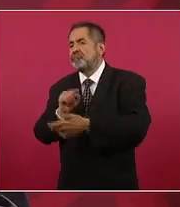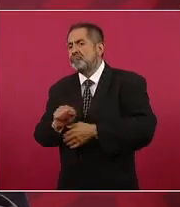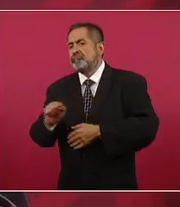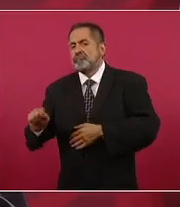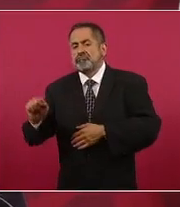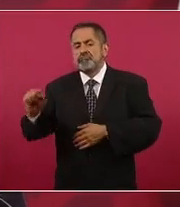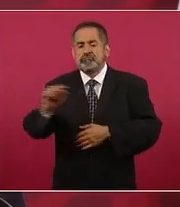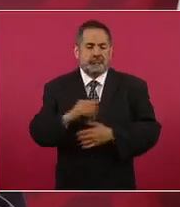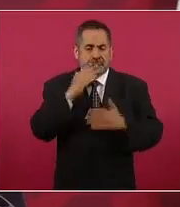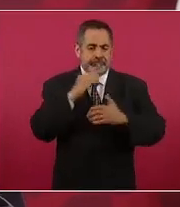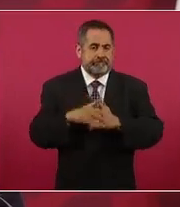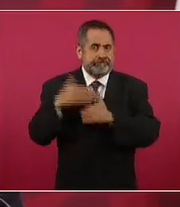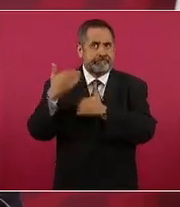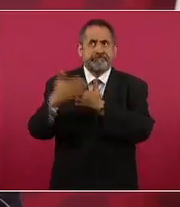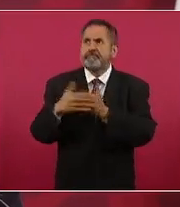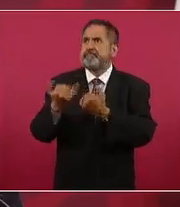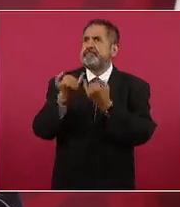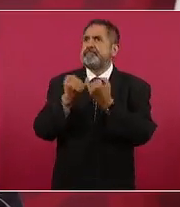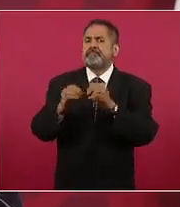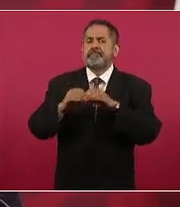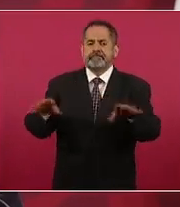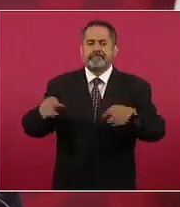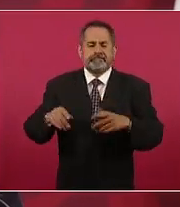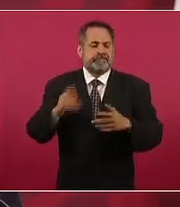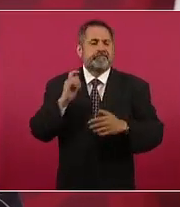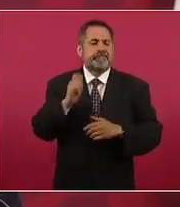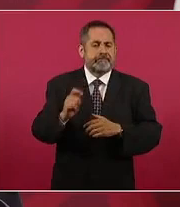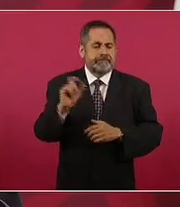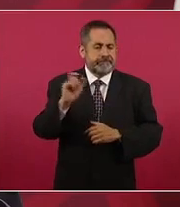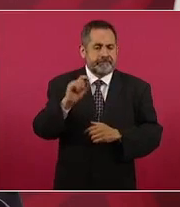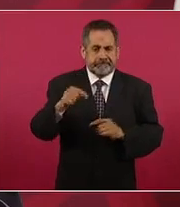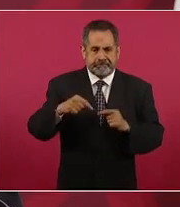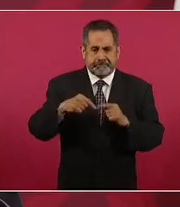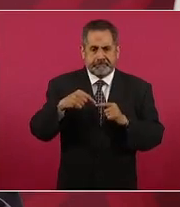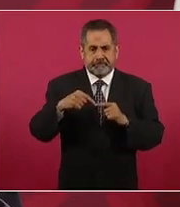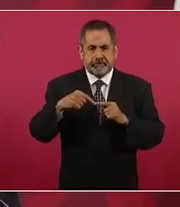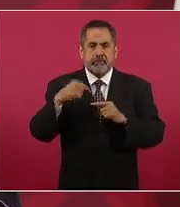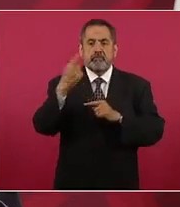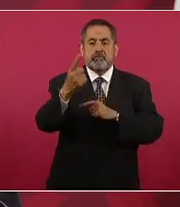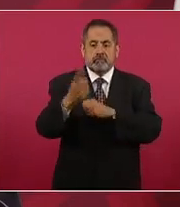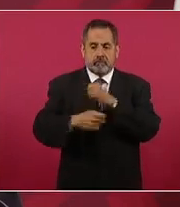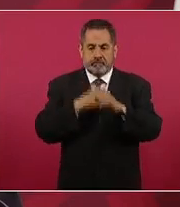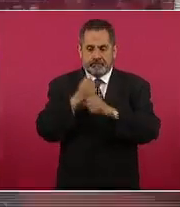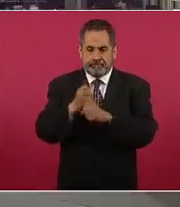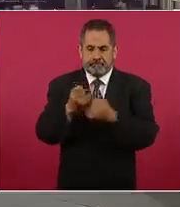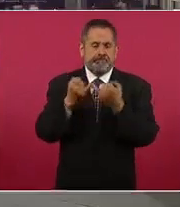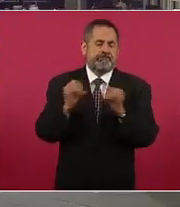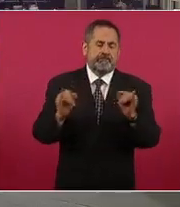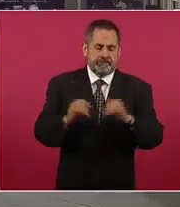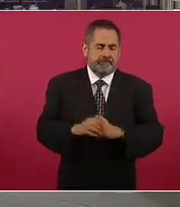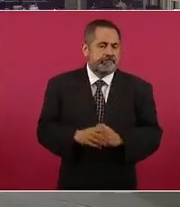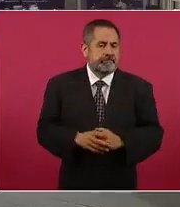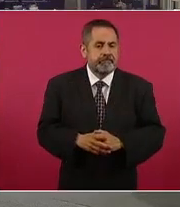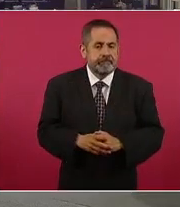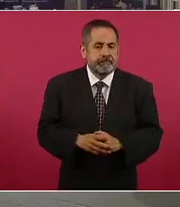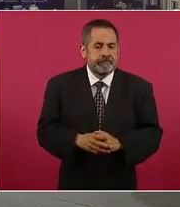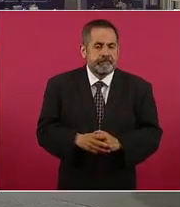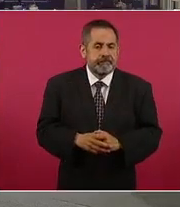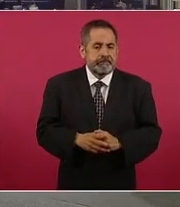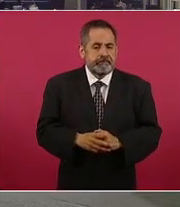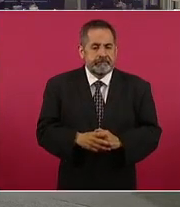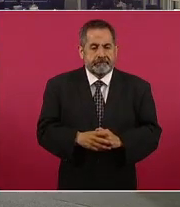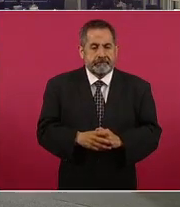esto lo vamos a inaugurar a finales del año próximo porque